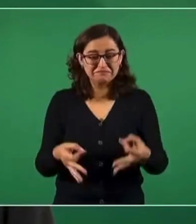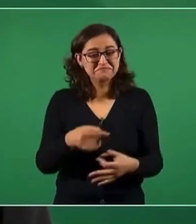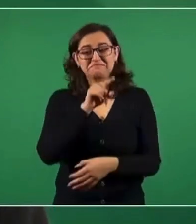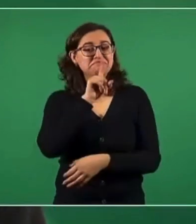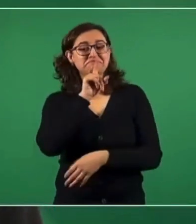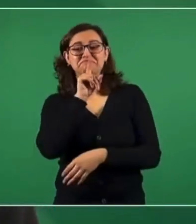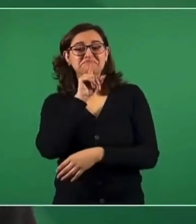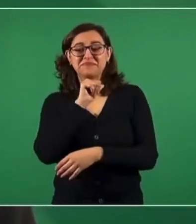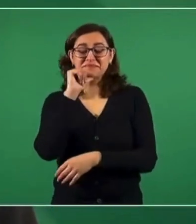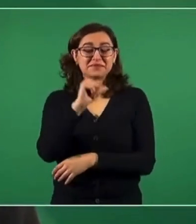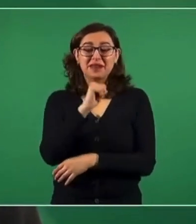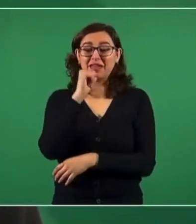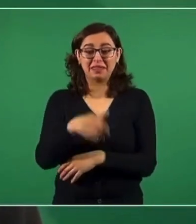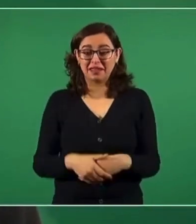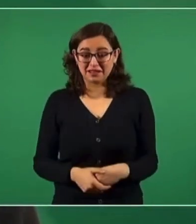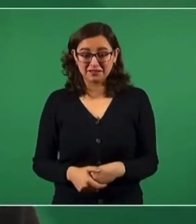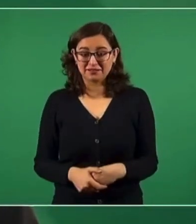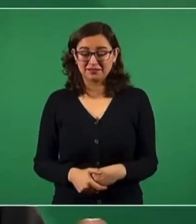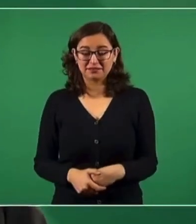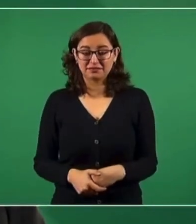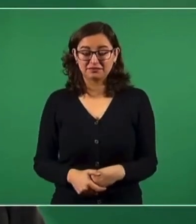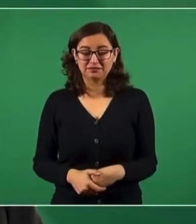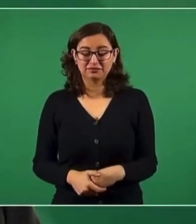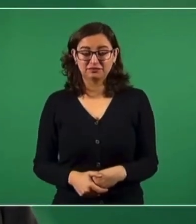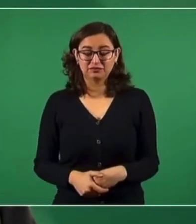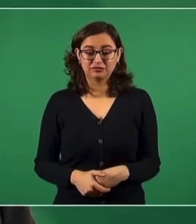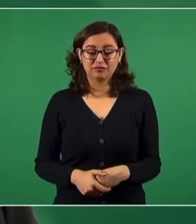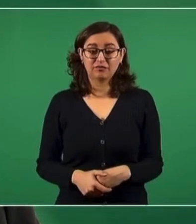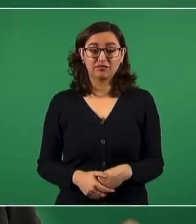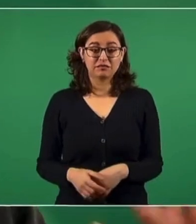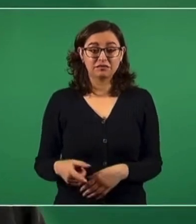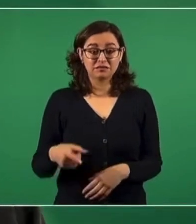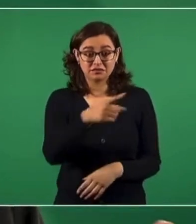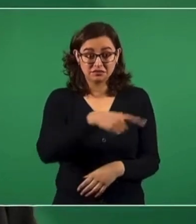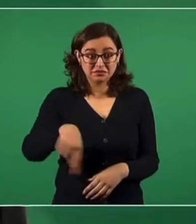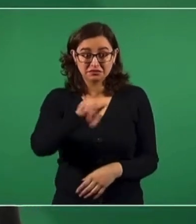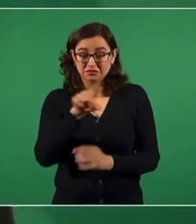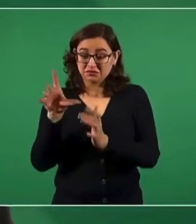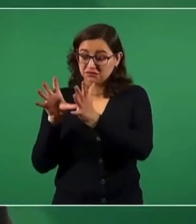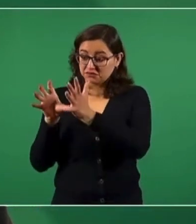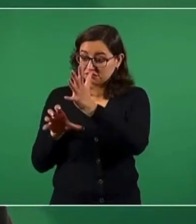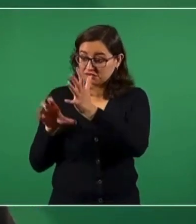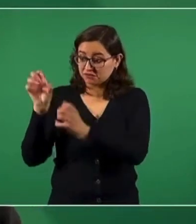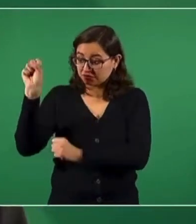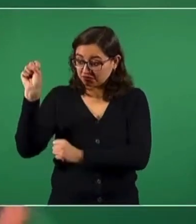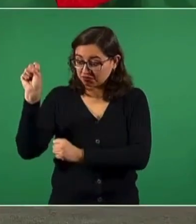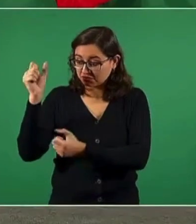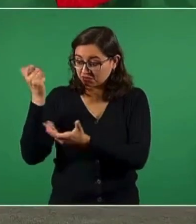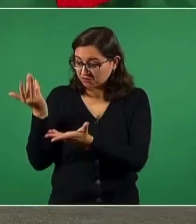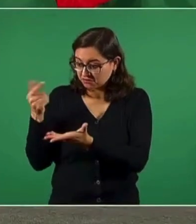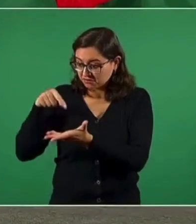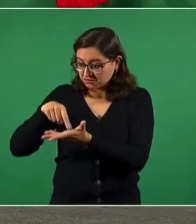el derecho a la consulta, que hay un